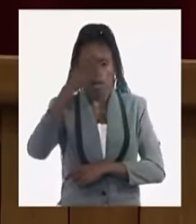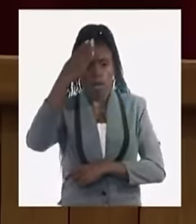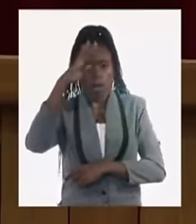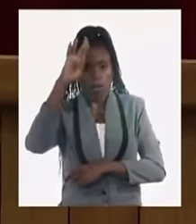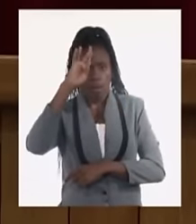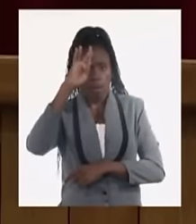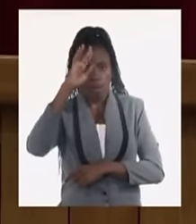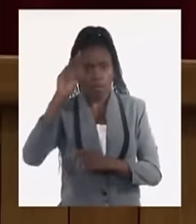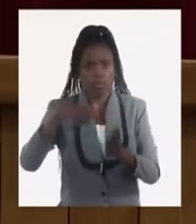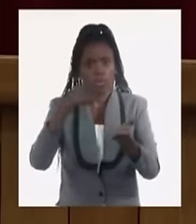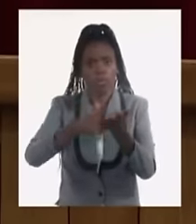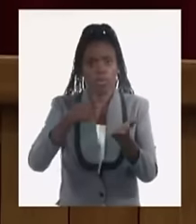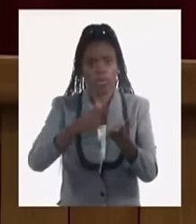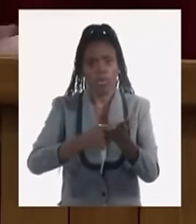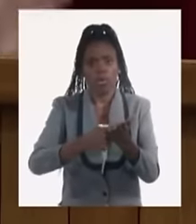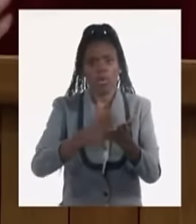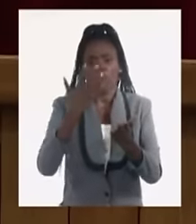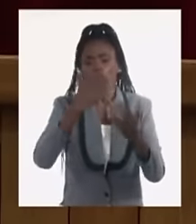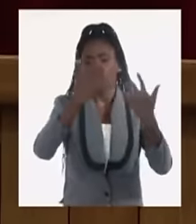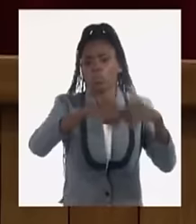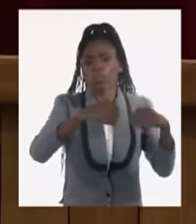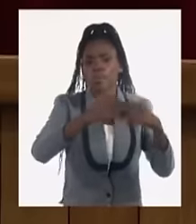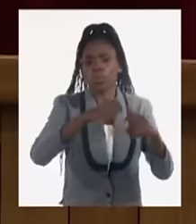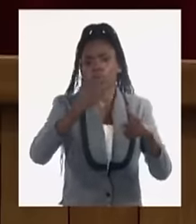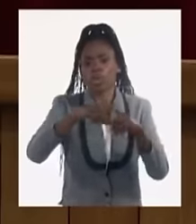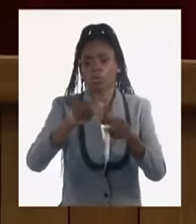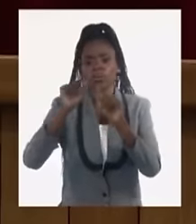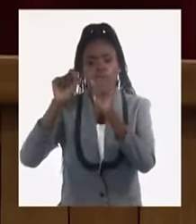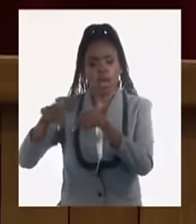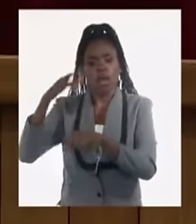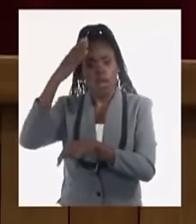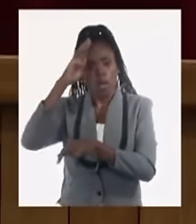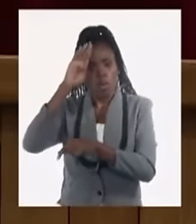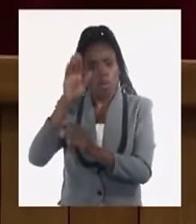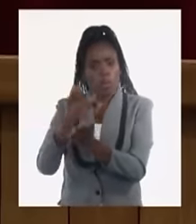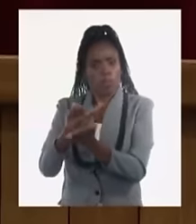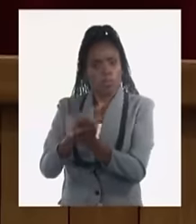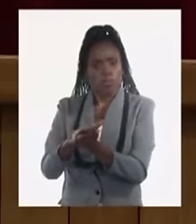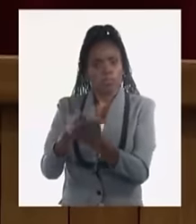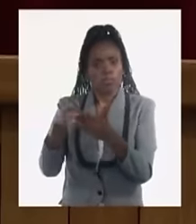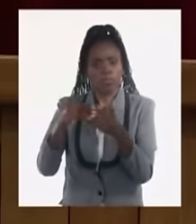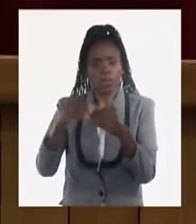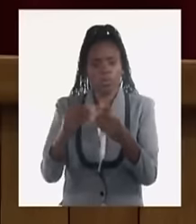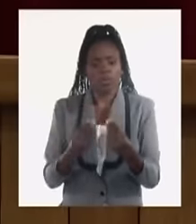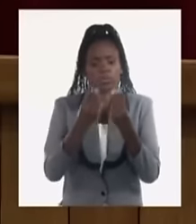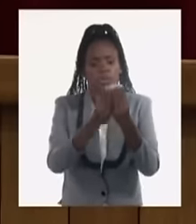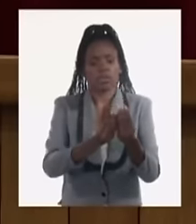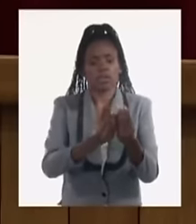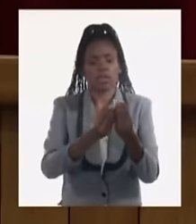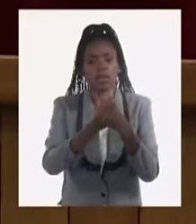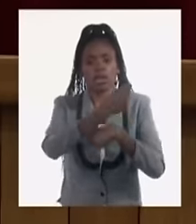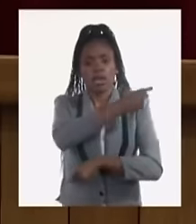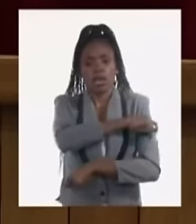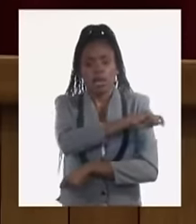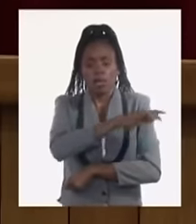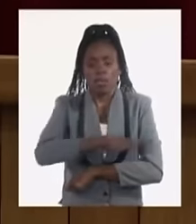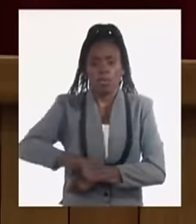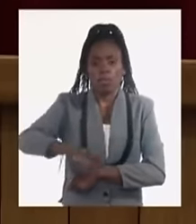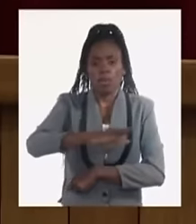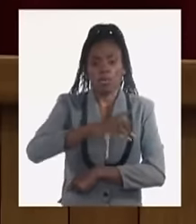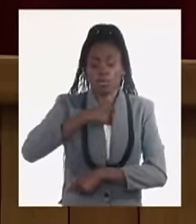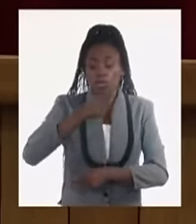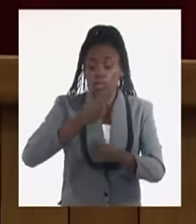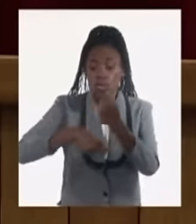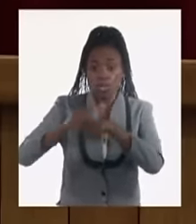Y me van pagando con producción y la otra se queda en Cuba para de cara a la población. Es decir, que son negocios que